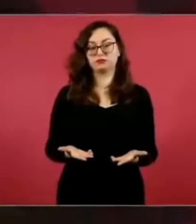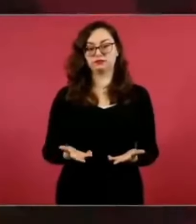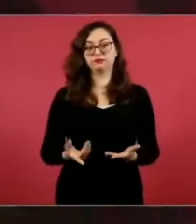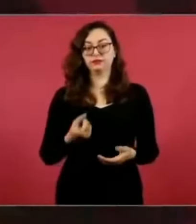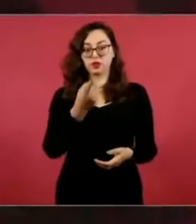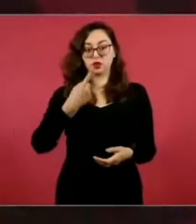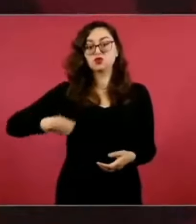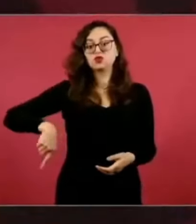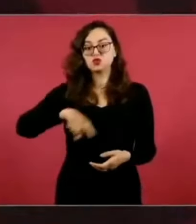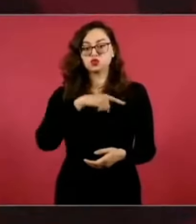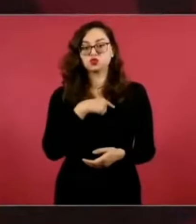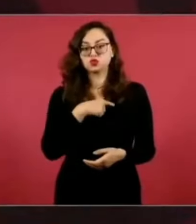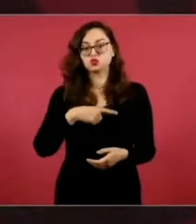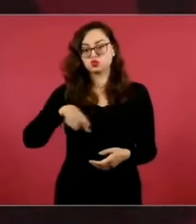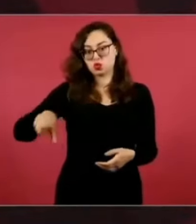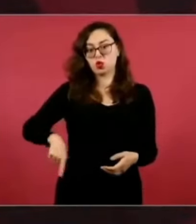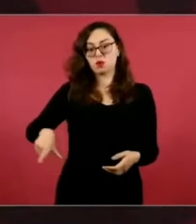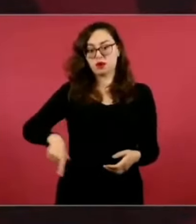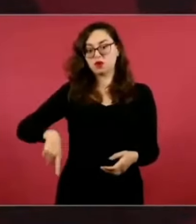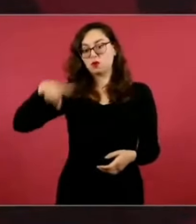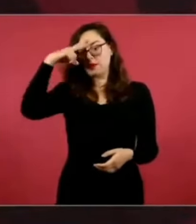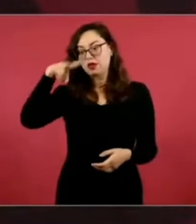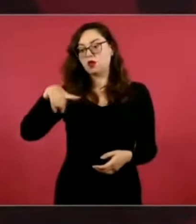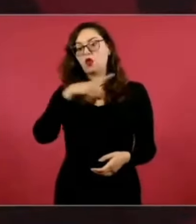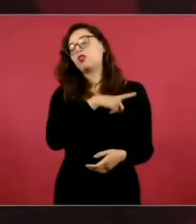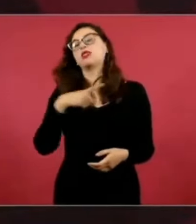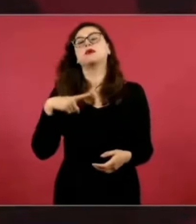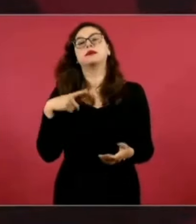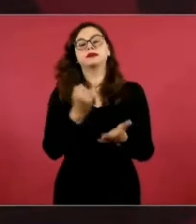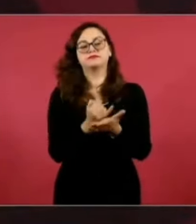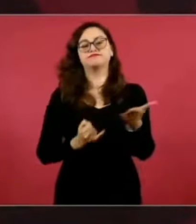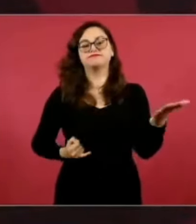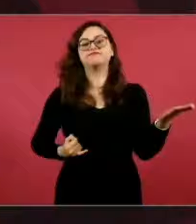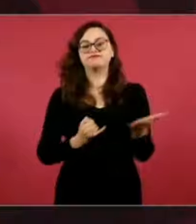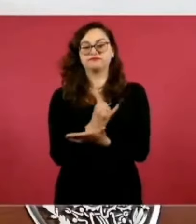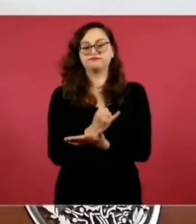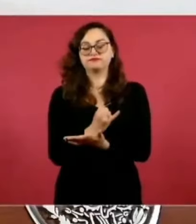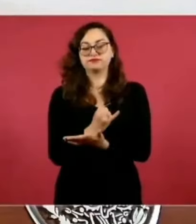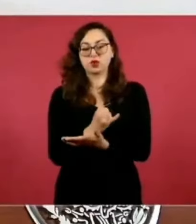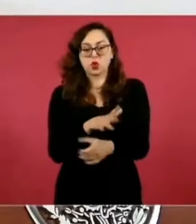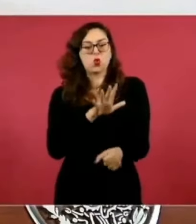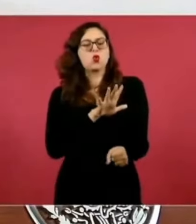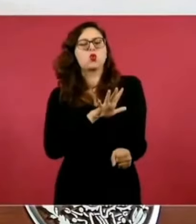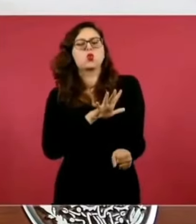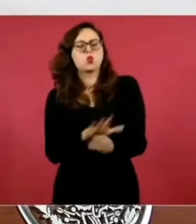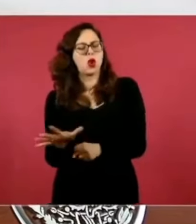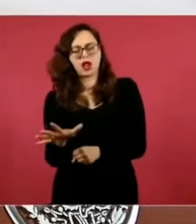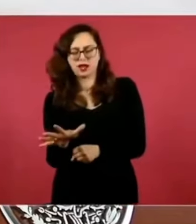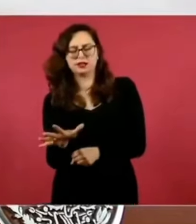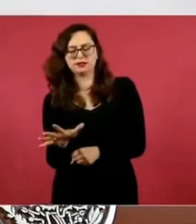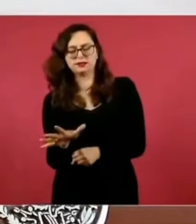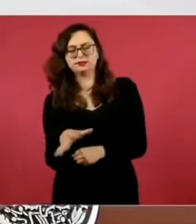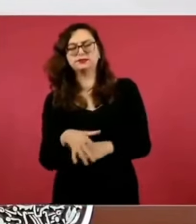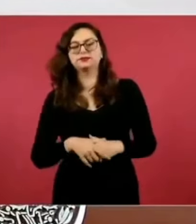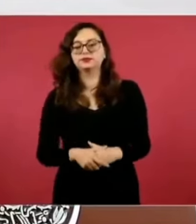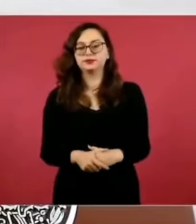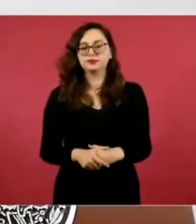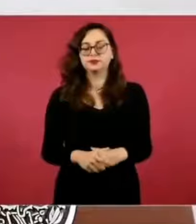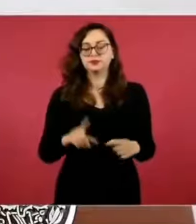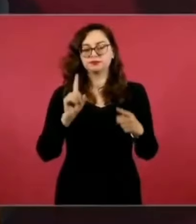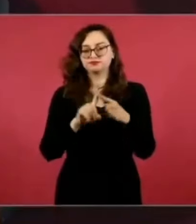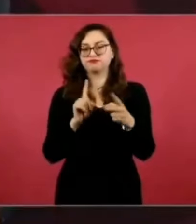tomar una decisión que va a consistir en dos